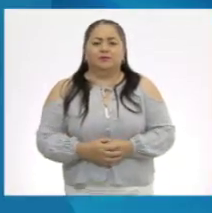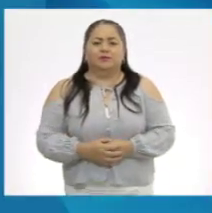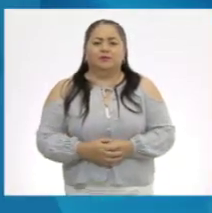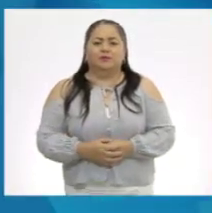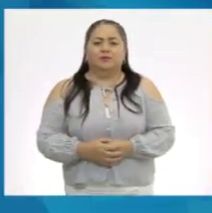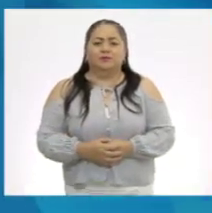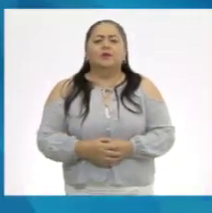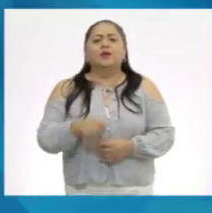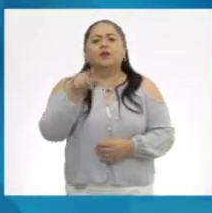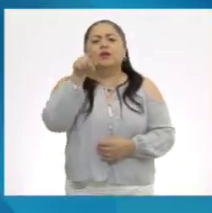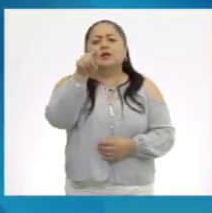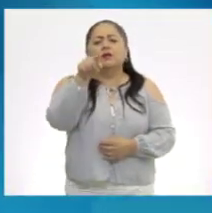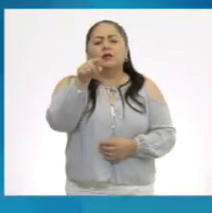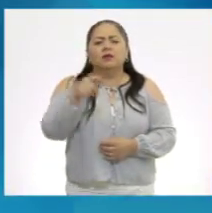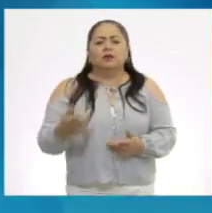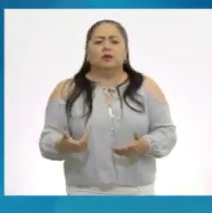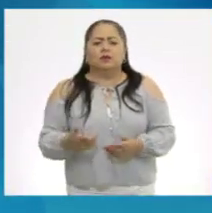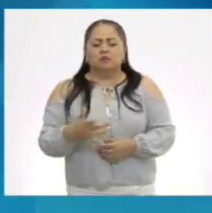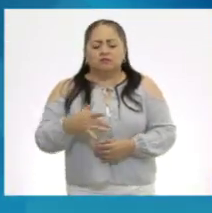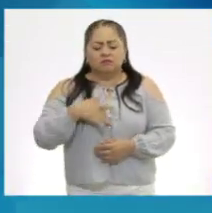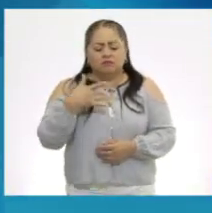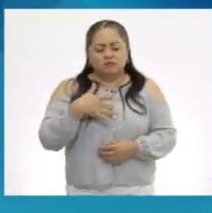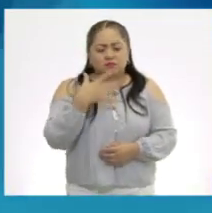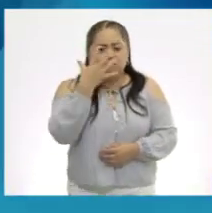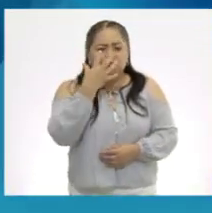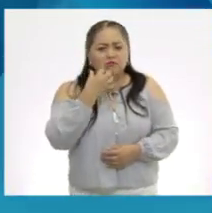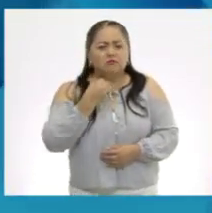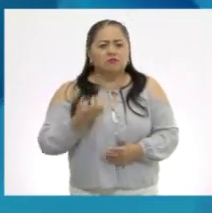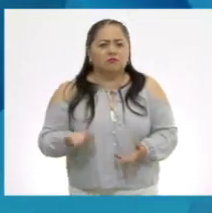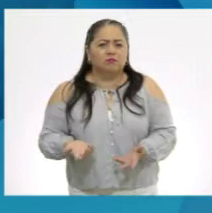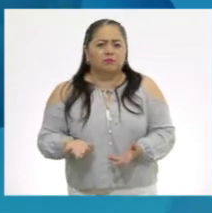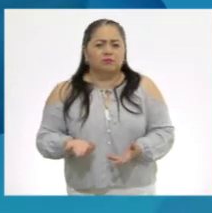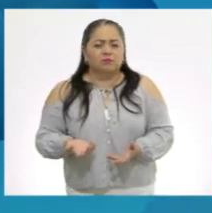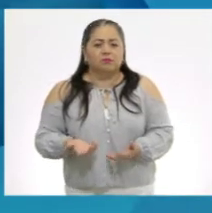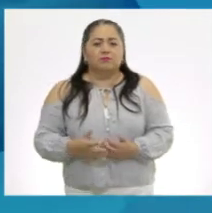¿Y a ti qué te hace sentir triste?